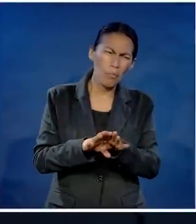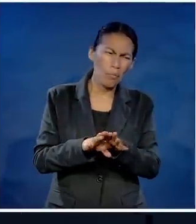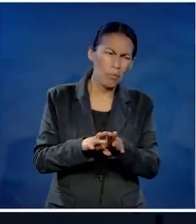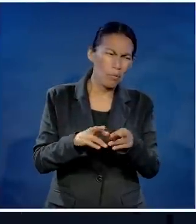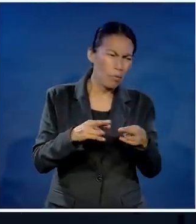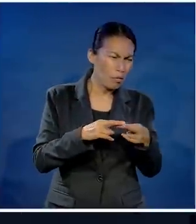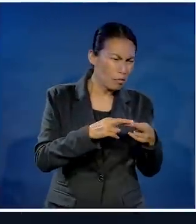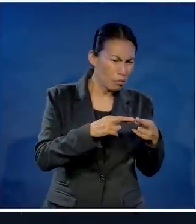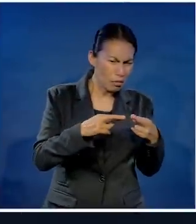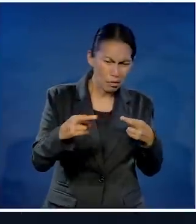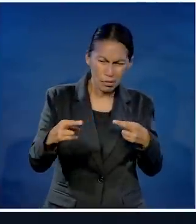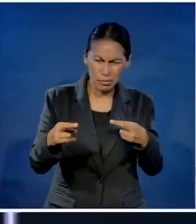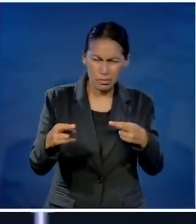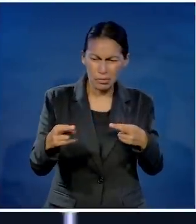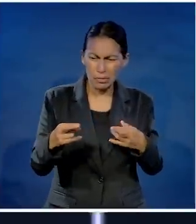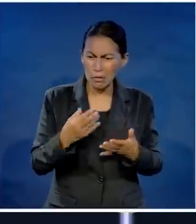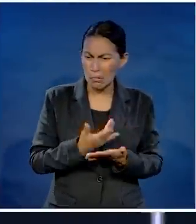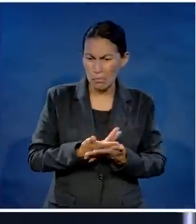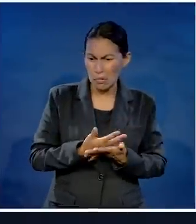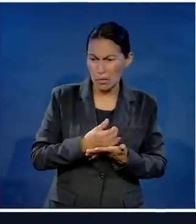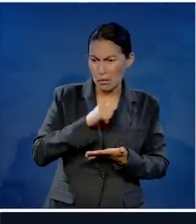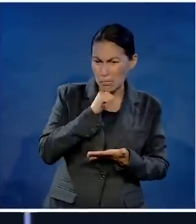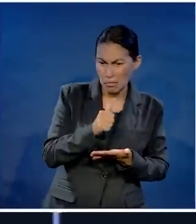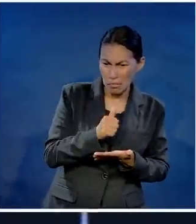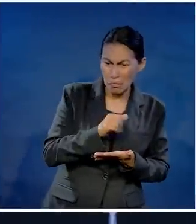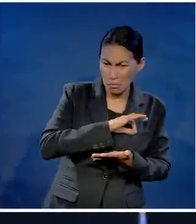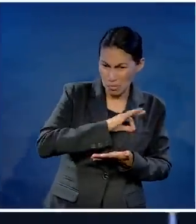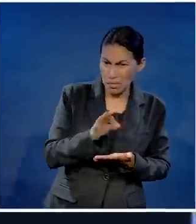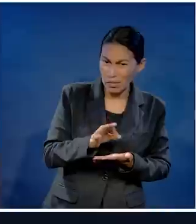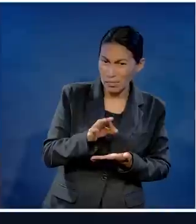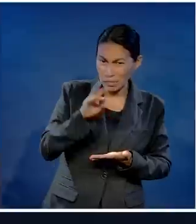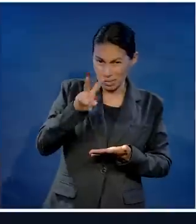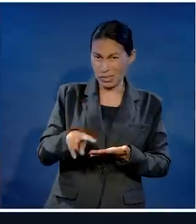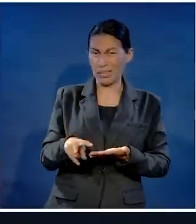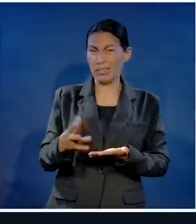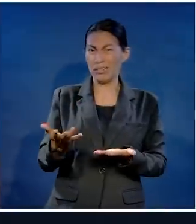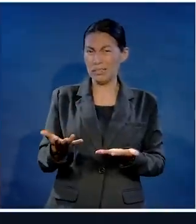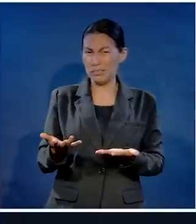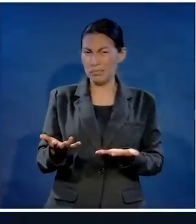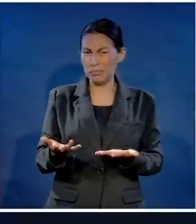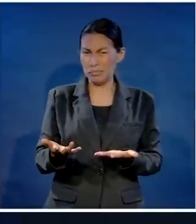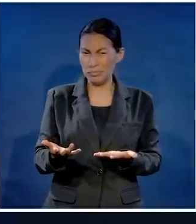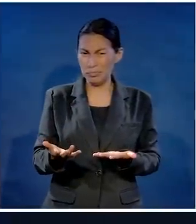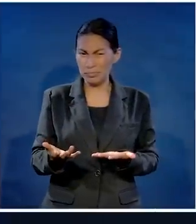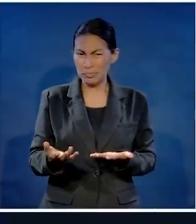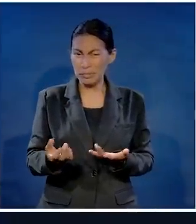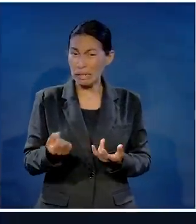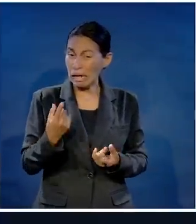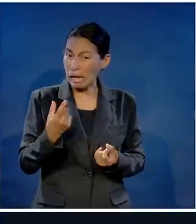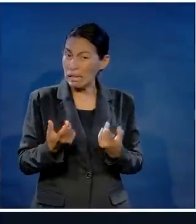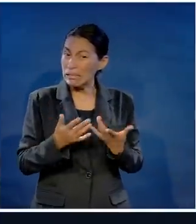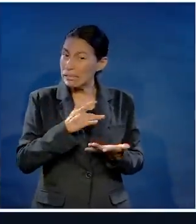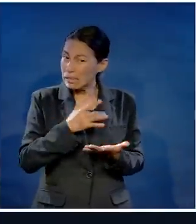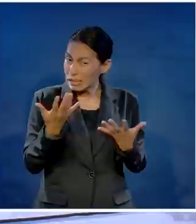¿pero acaso es posible entrar en una relación sin esperar nada a cambio? Eso es posible de verdad.